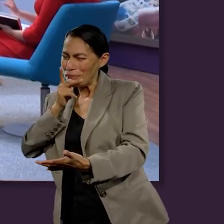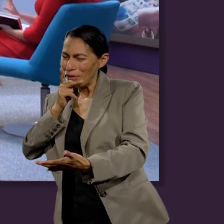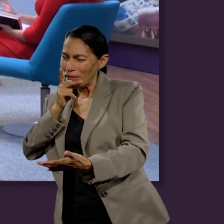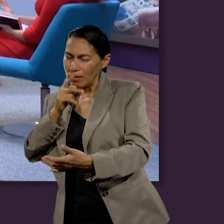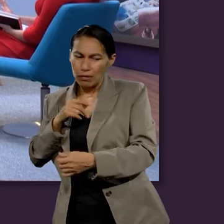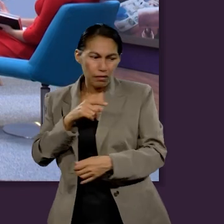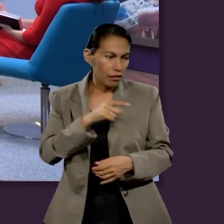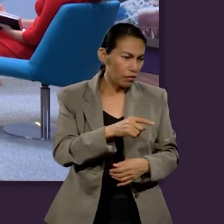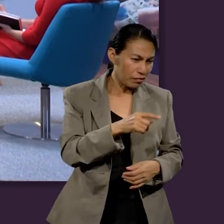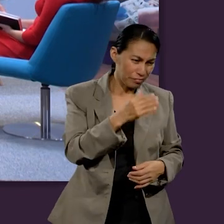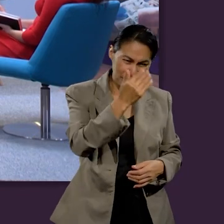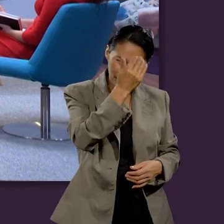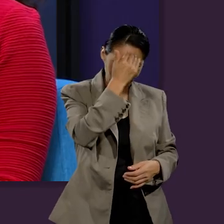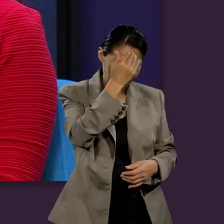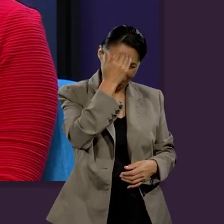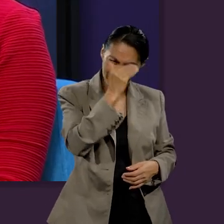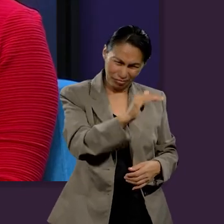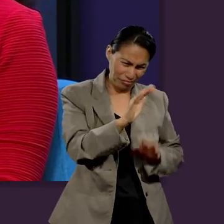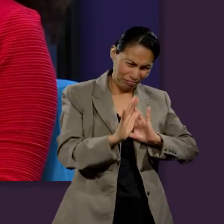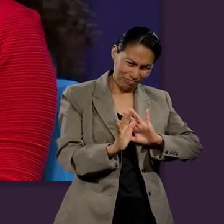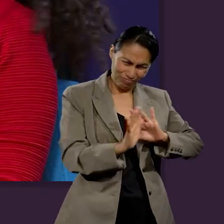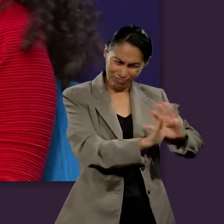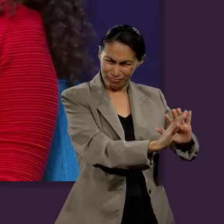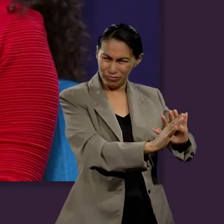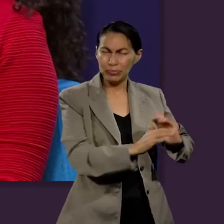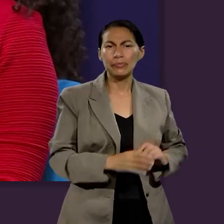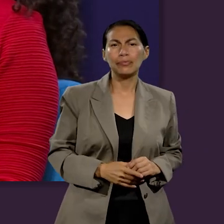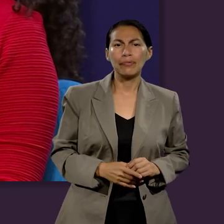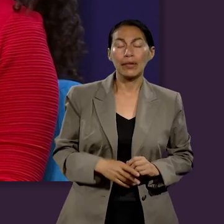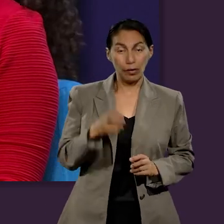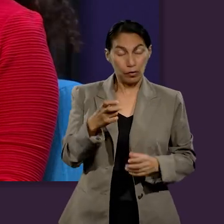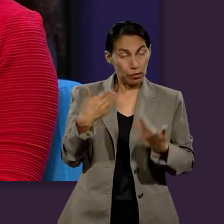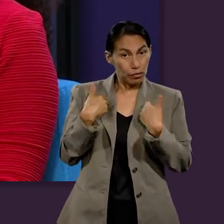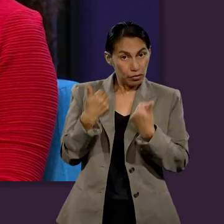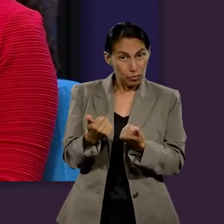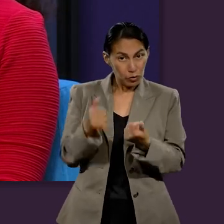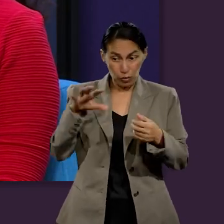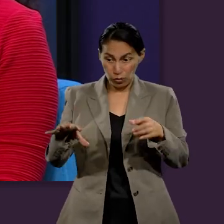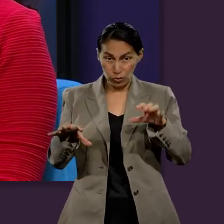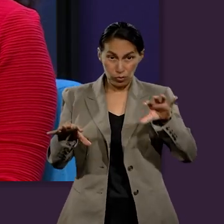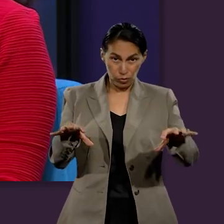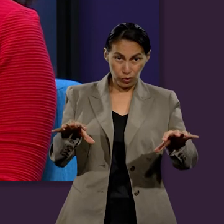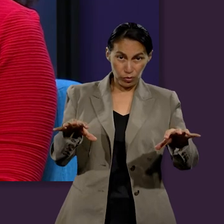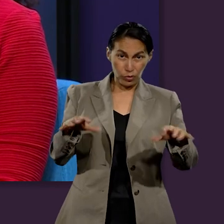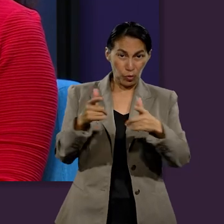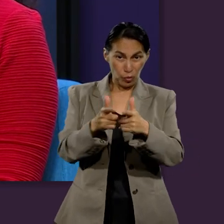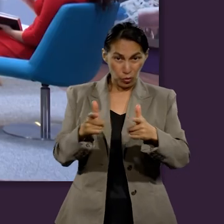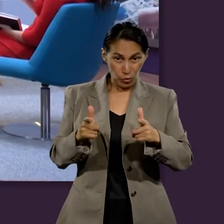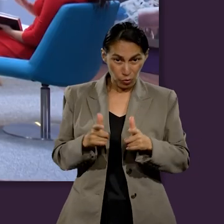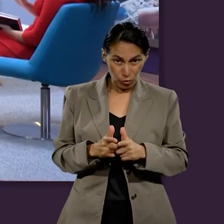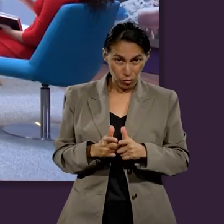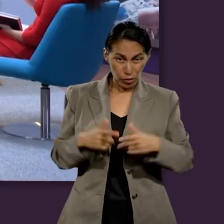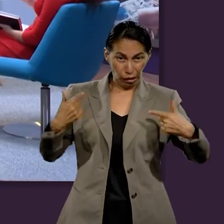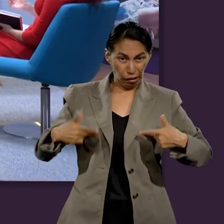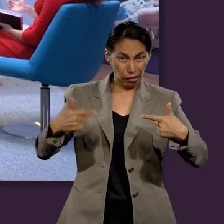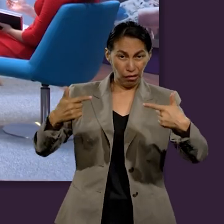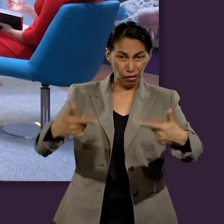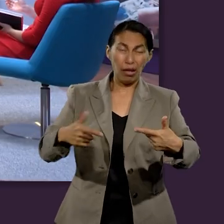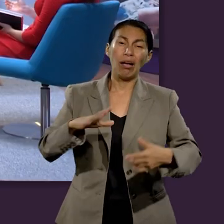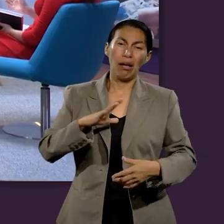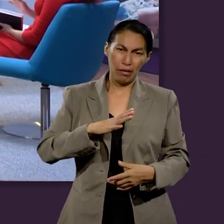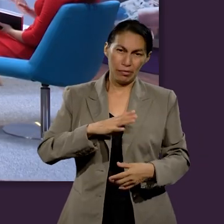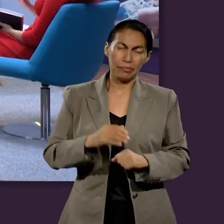decir, nos conozco. Entonces empezamos a encontrar la característica de que hay dos grupos que tienen